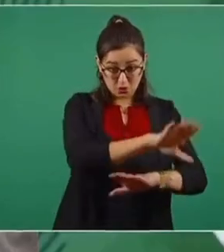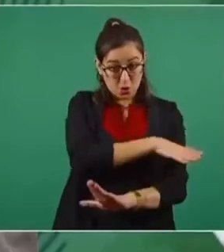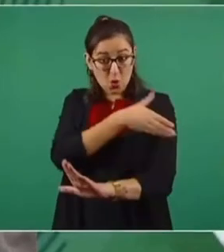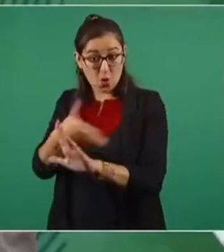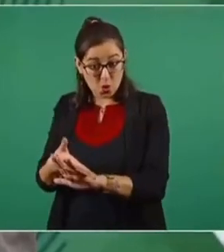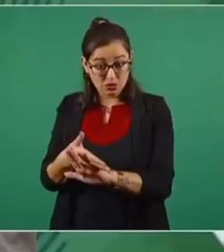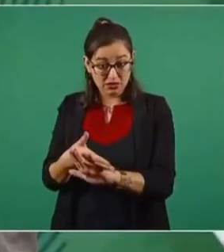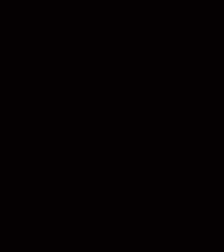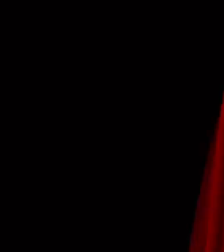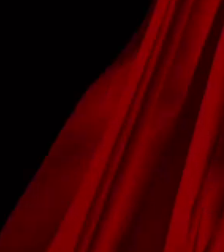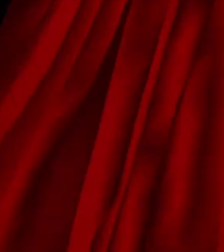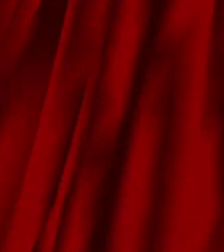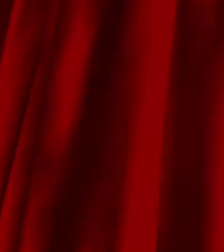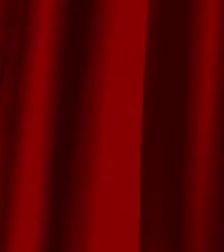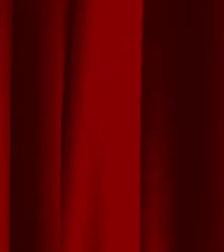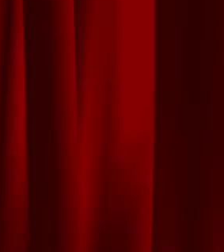a quitar, se va a modificar.